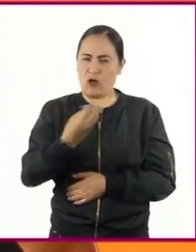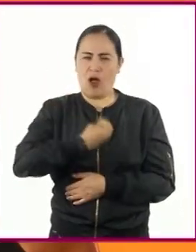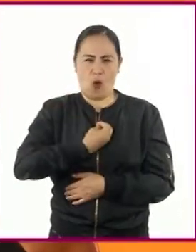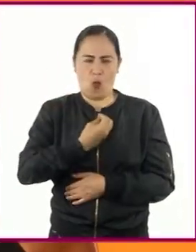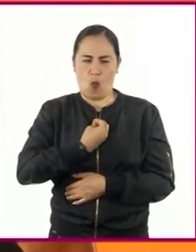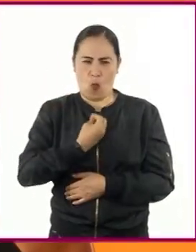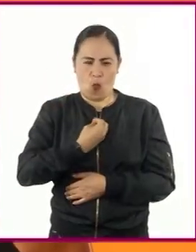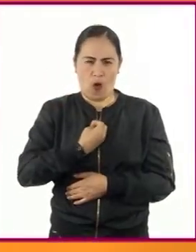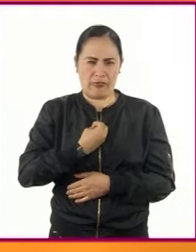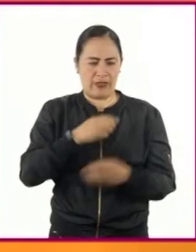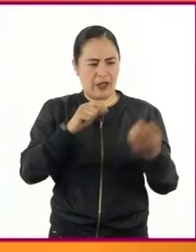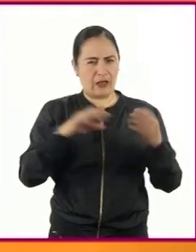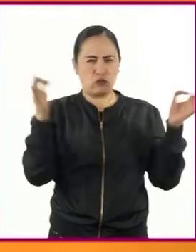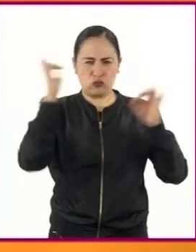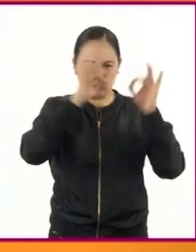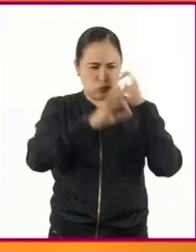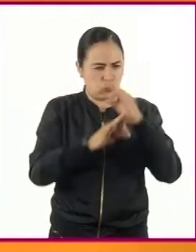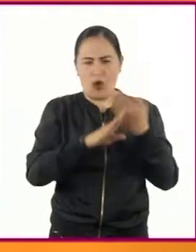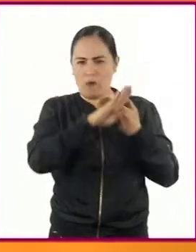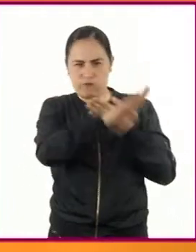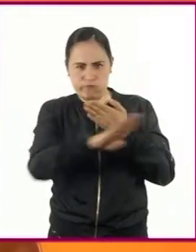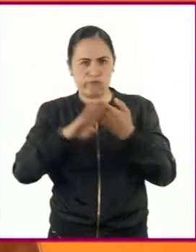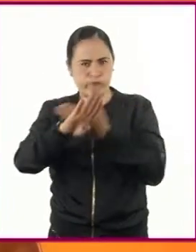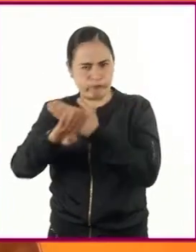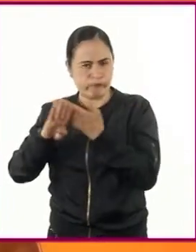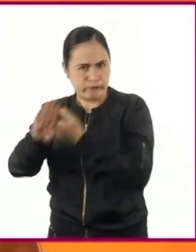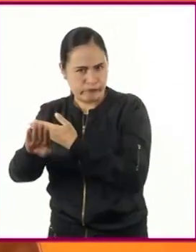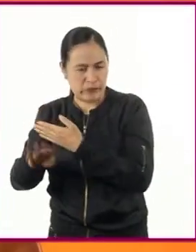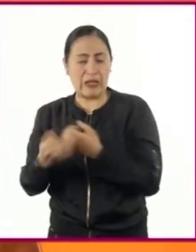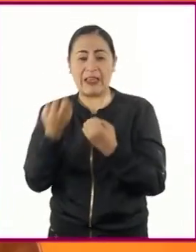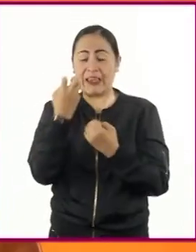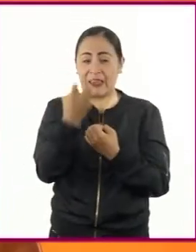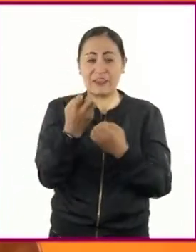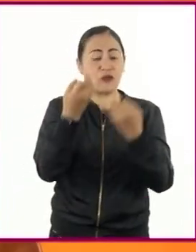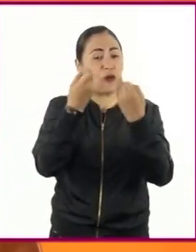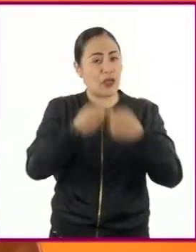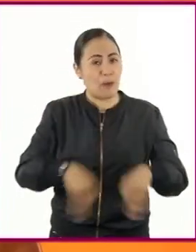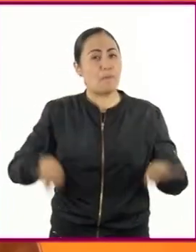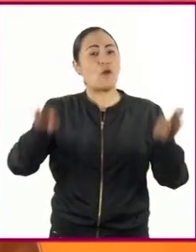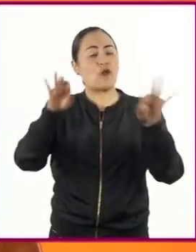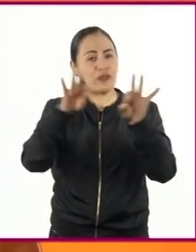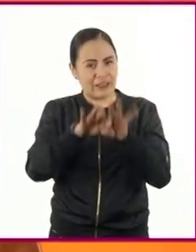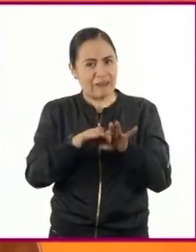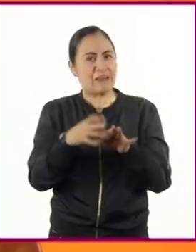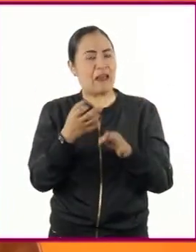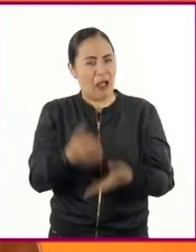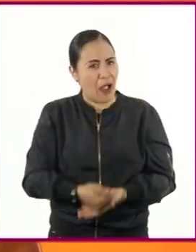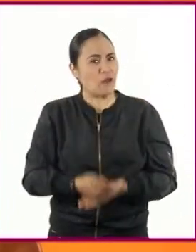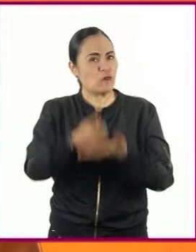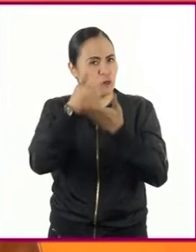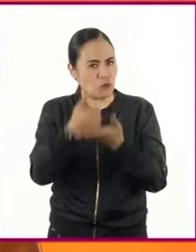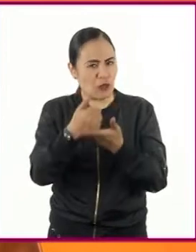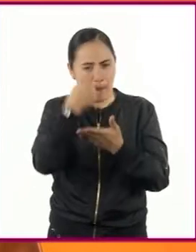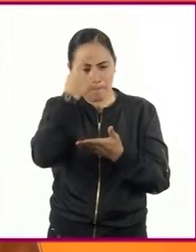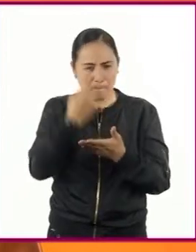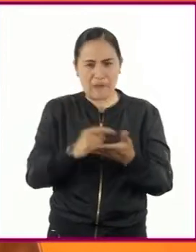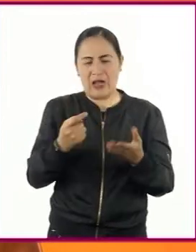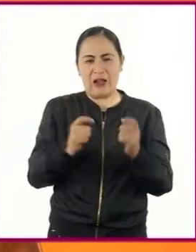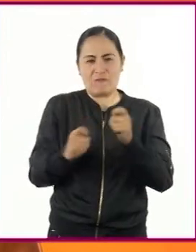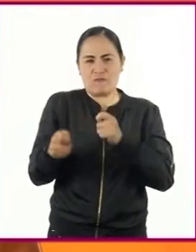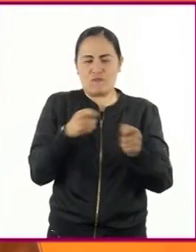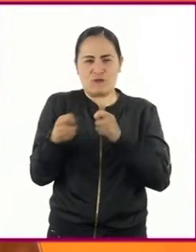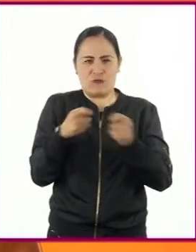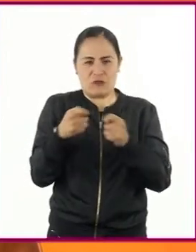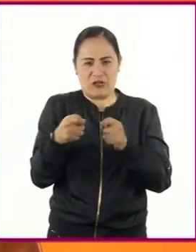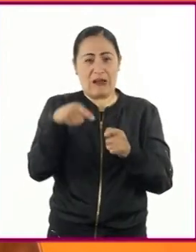como repelente a los insectos, constituyendo así una importante nueva herramienta para el control de daños y